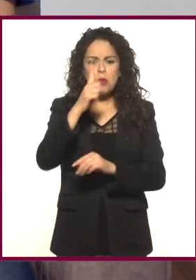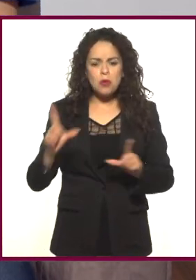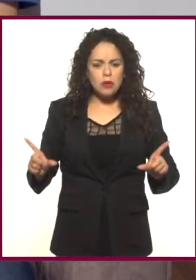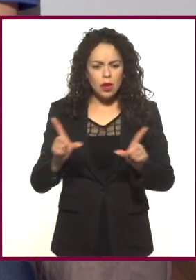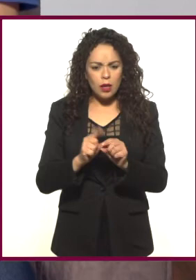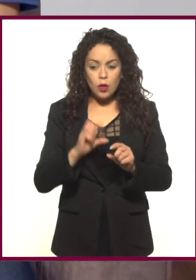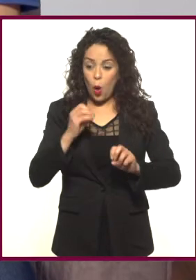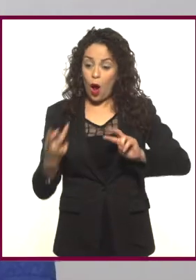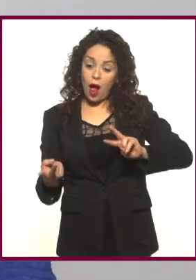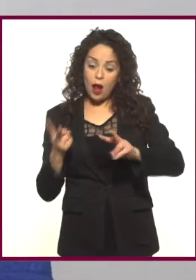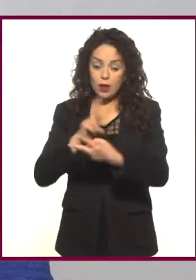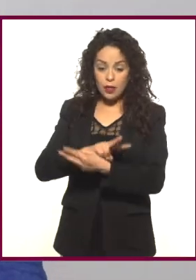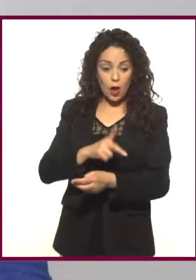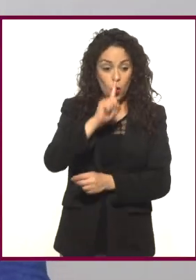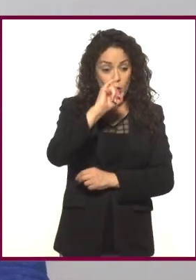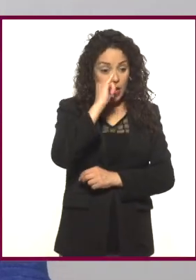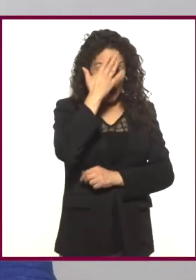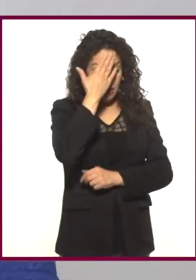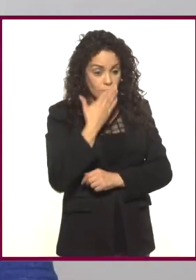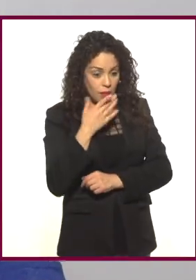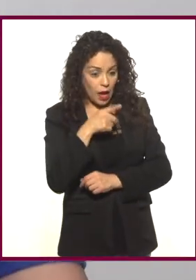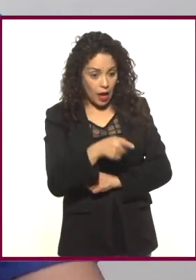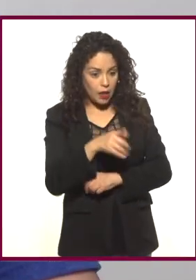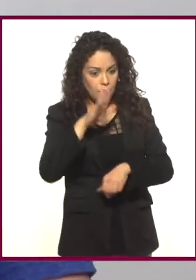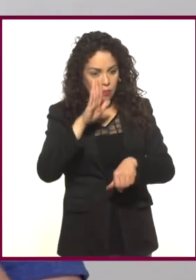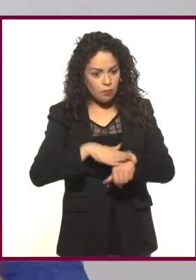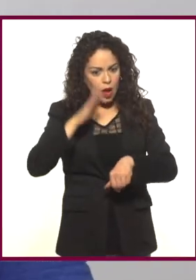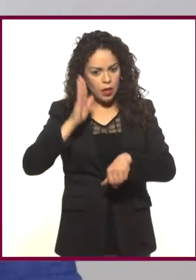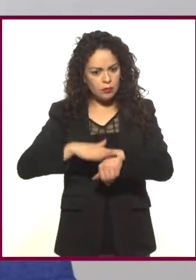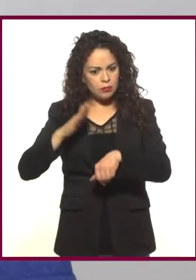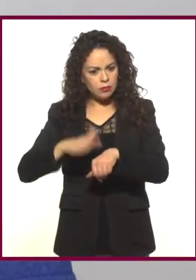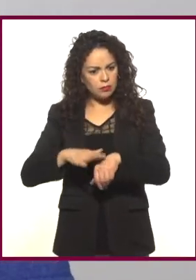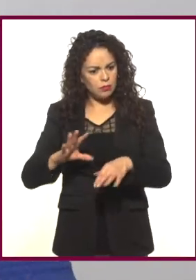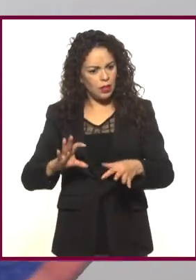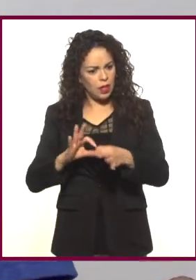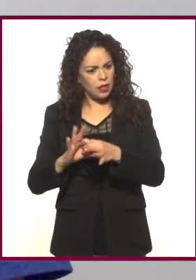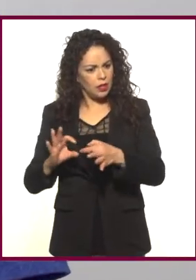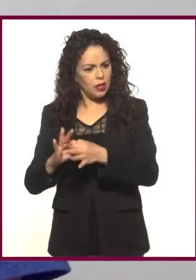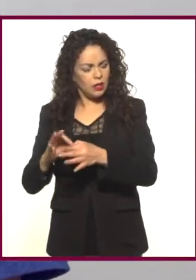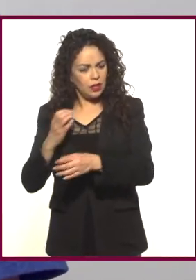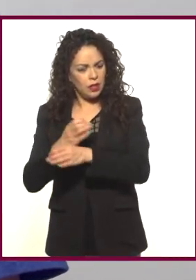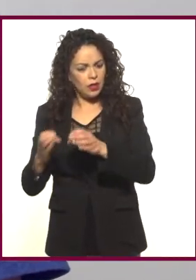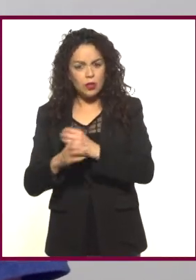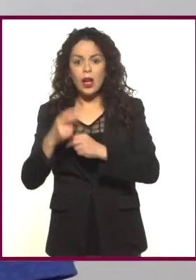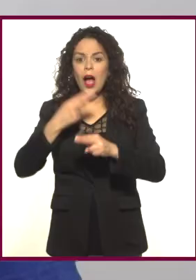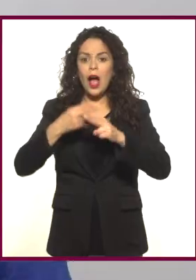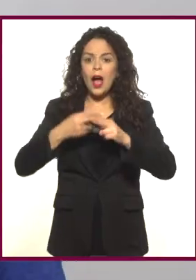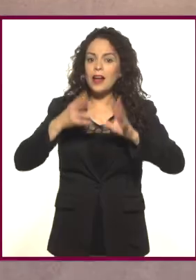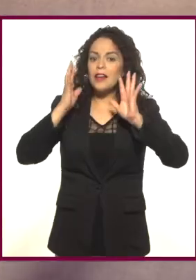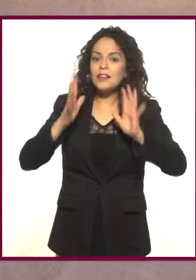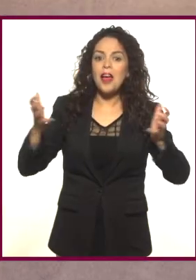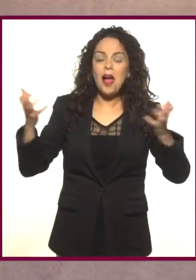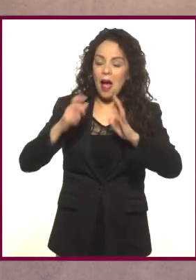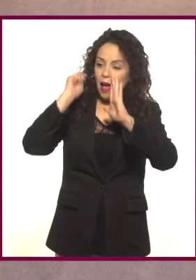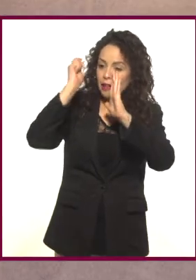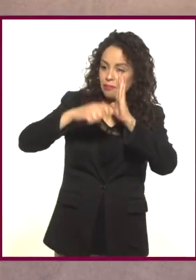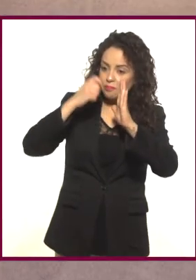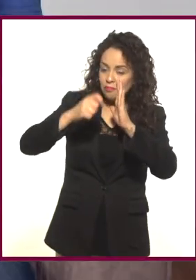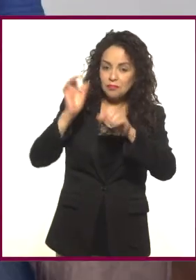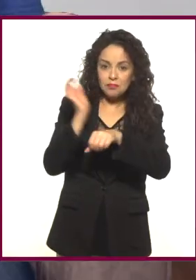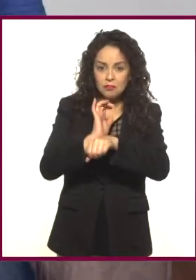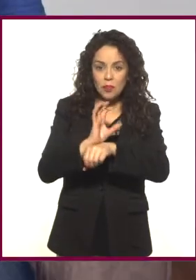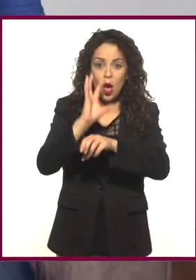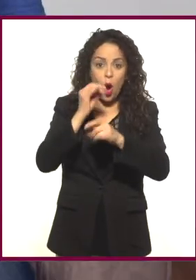O al revés. Esa imagen o escena te detona más y más situaciones hasta que terminas con una película. O un cuento.